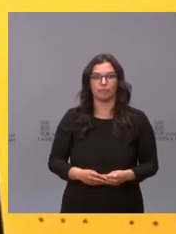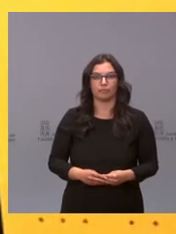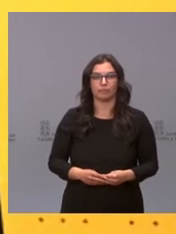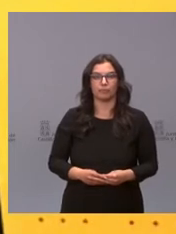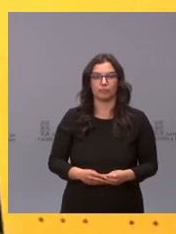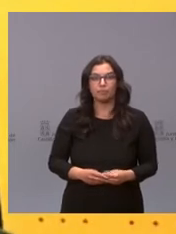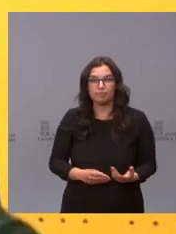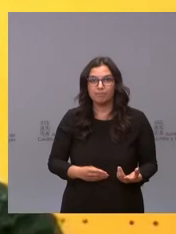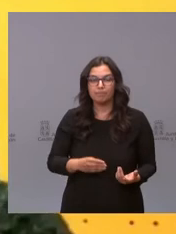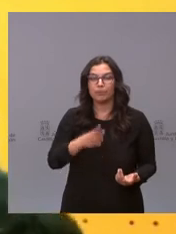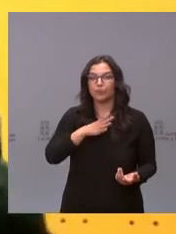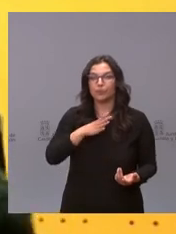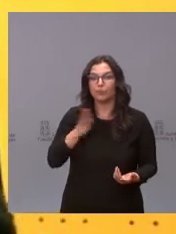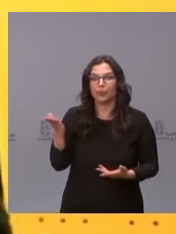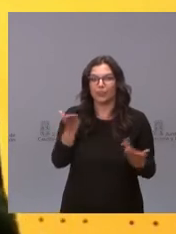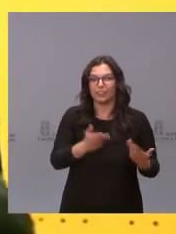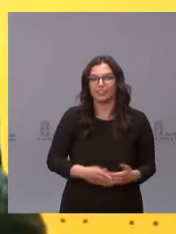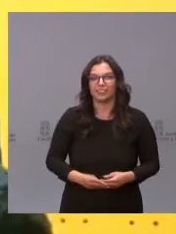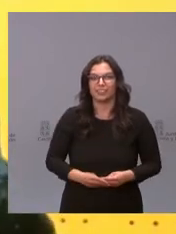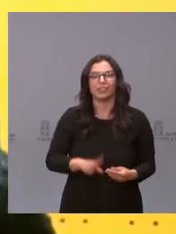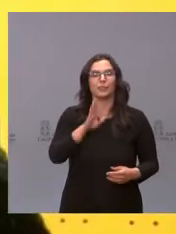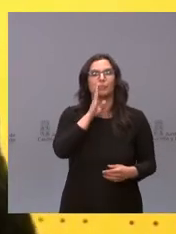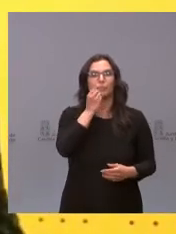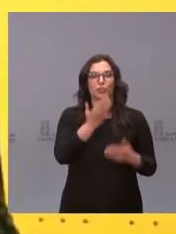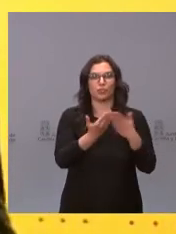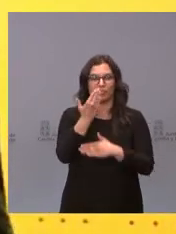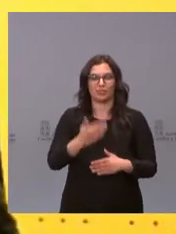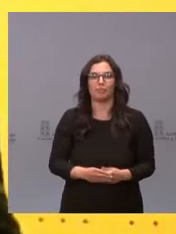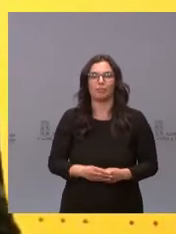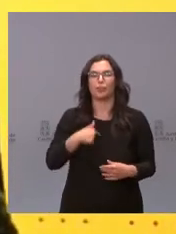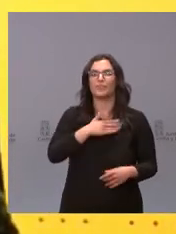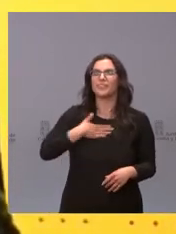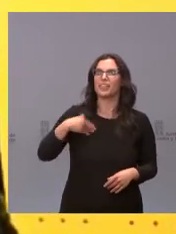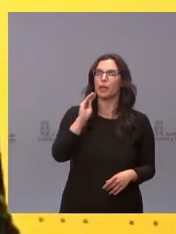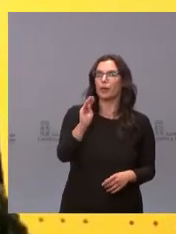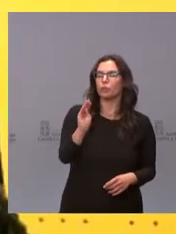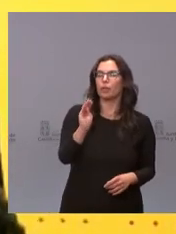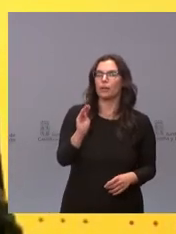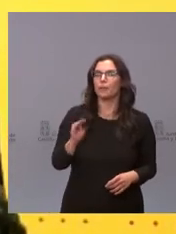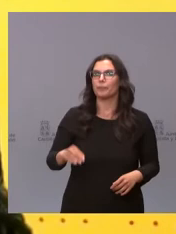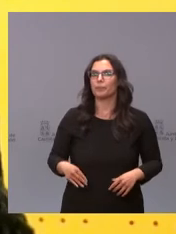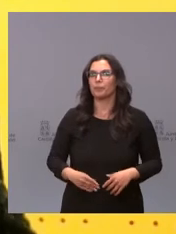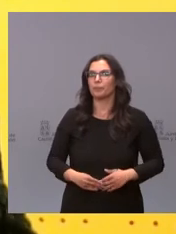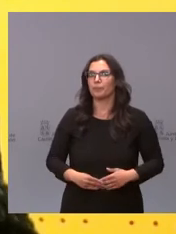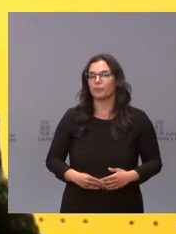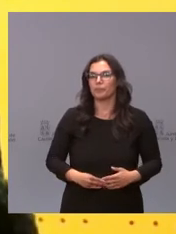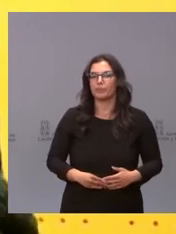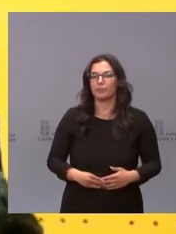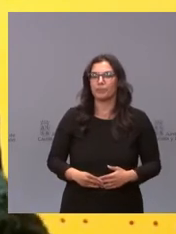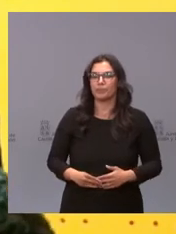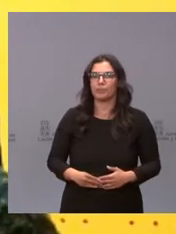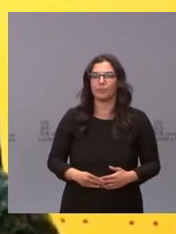Sandra, adelante, cuando quieras. Buenos días. Quería preguntar por